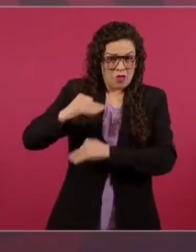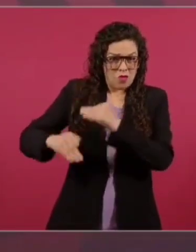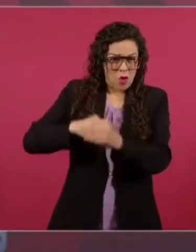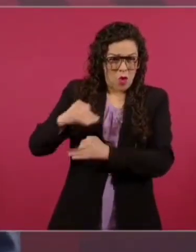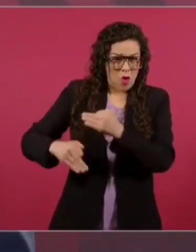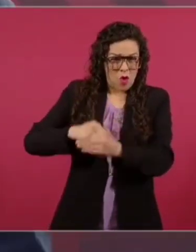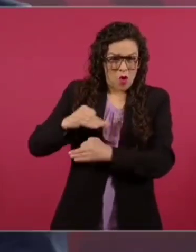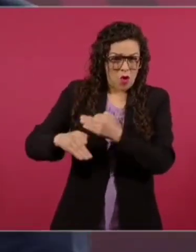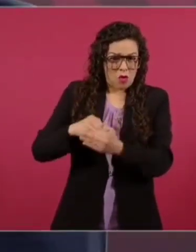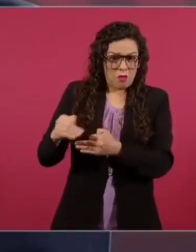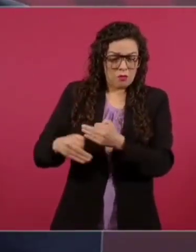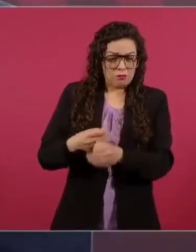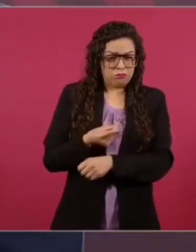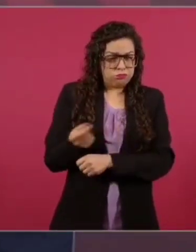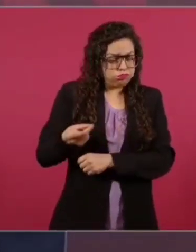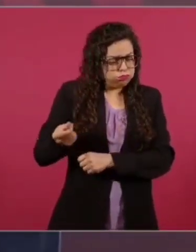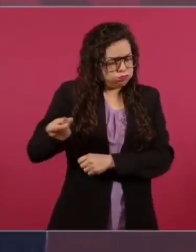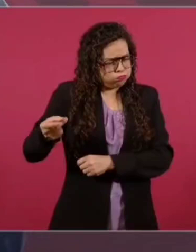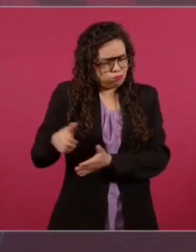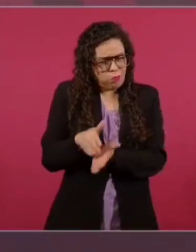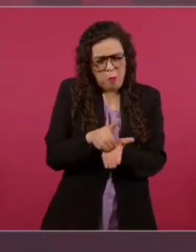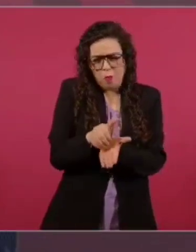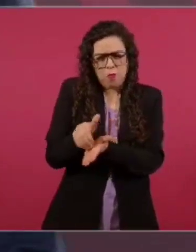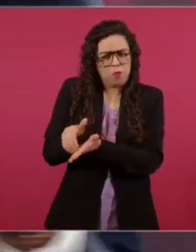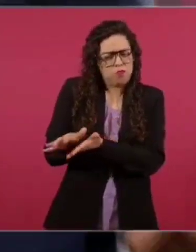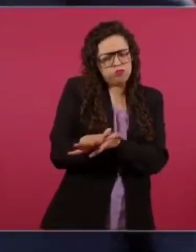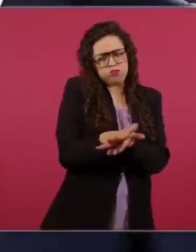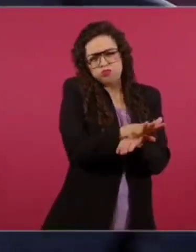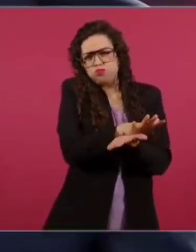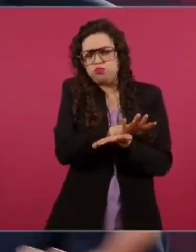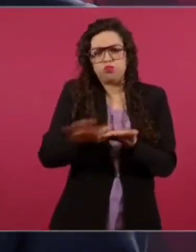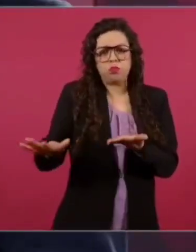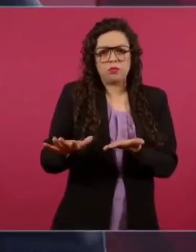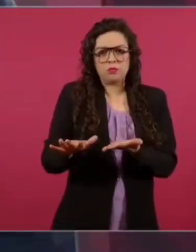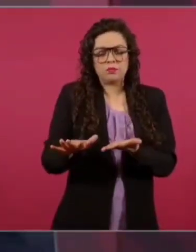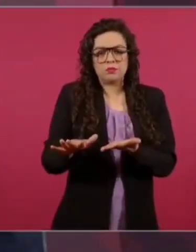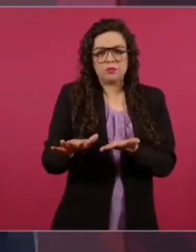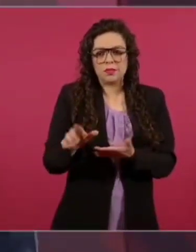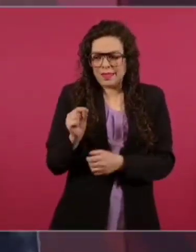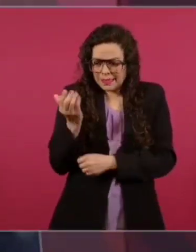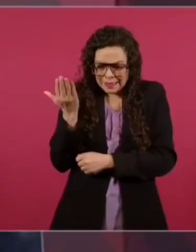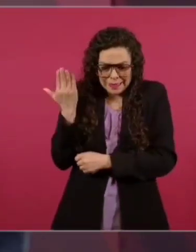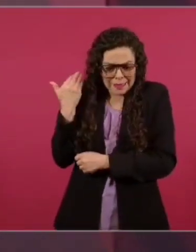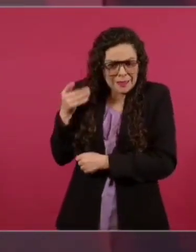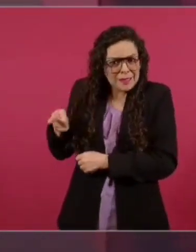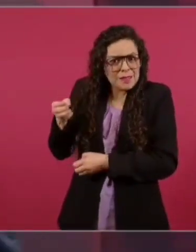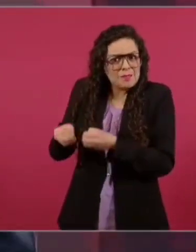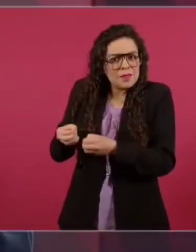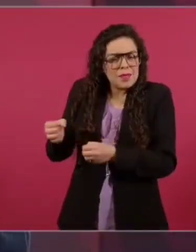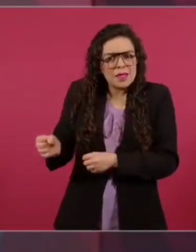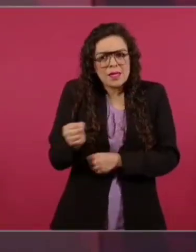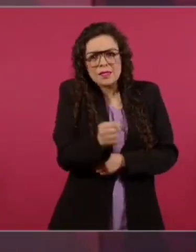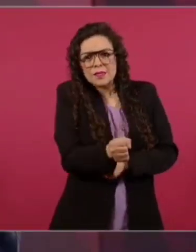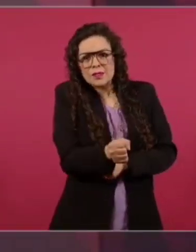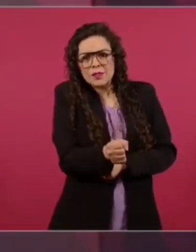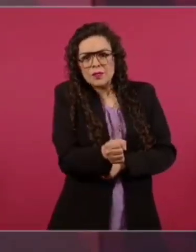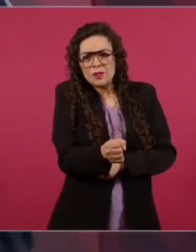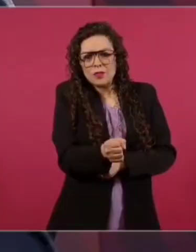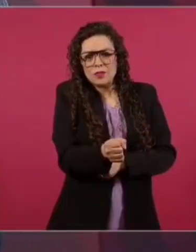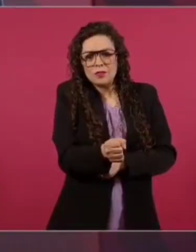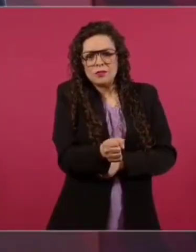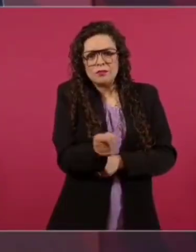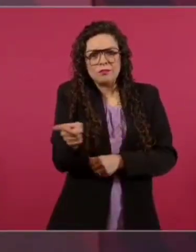Este ministro que acababa de entrar, que entró en mayo para diciembre,